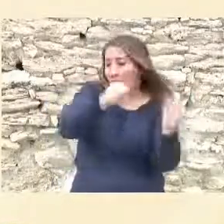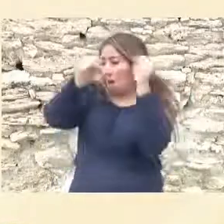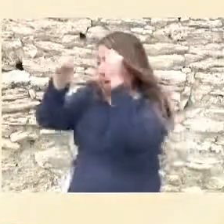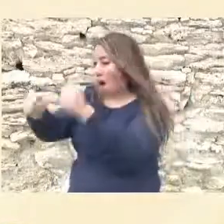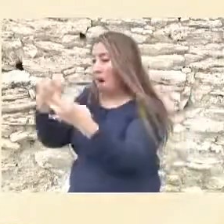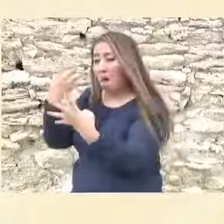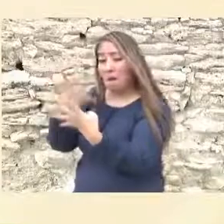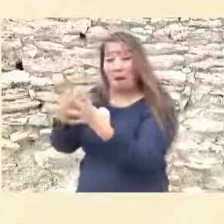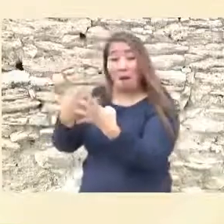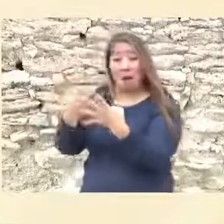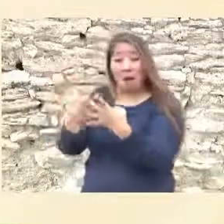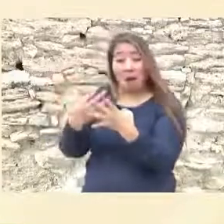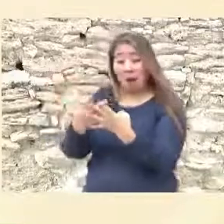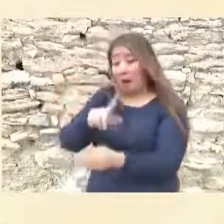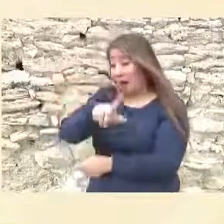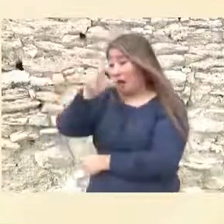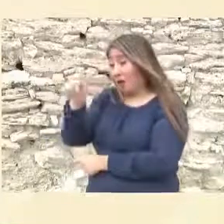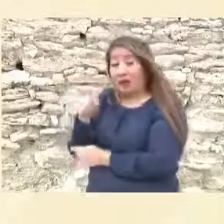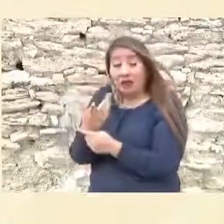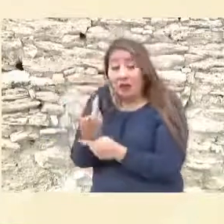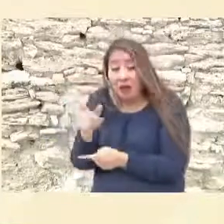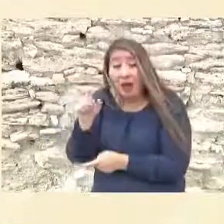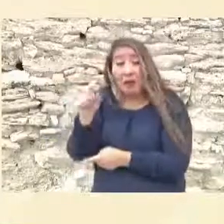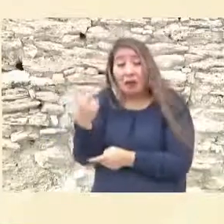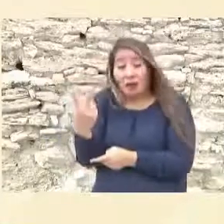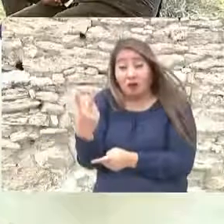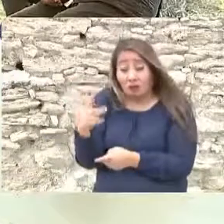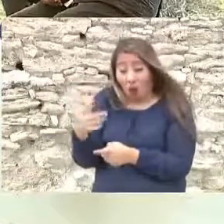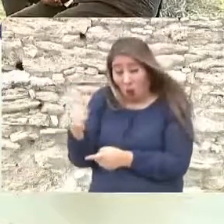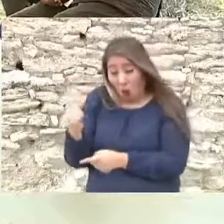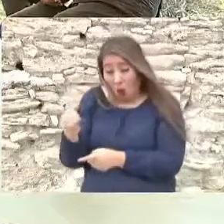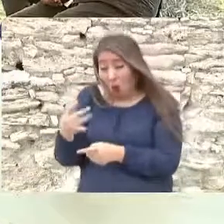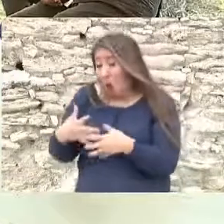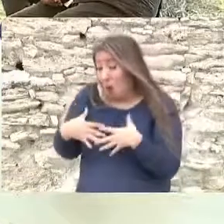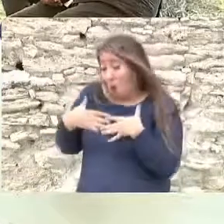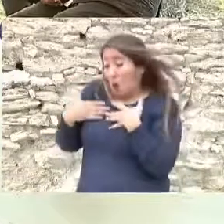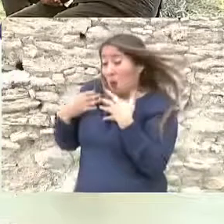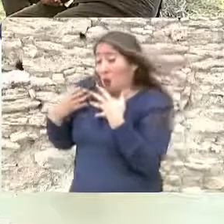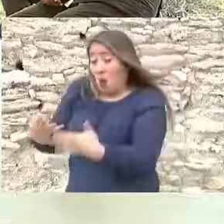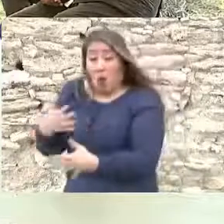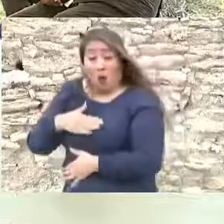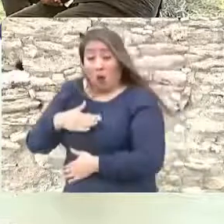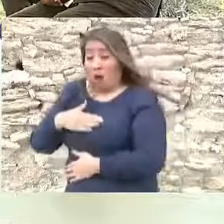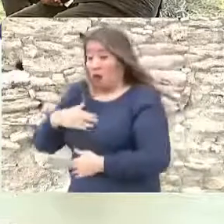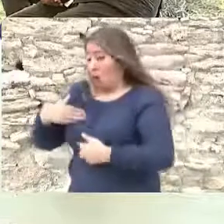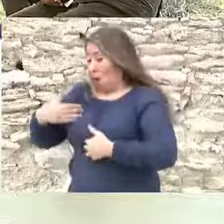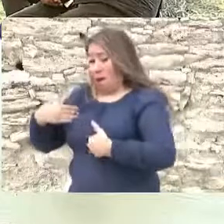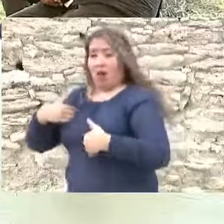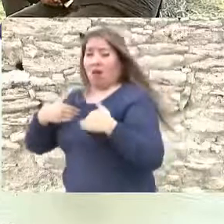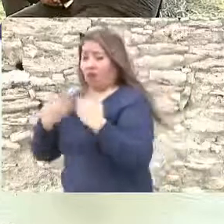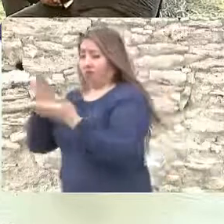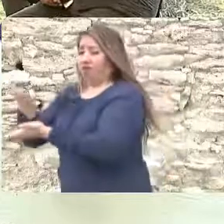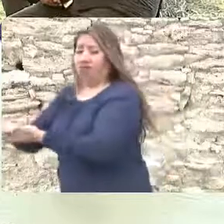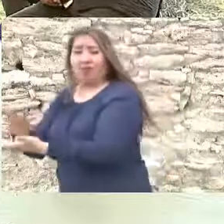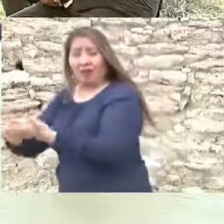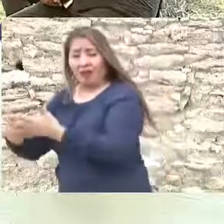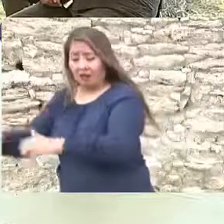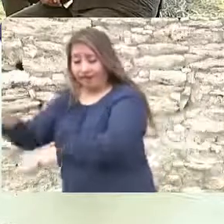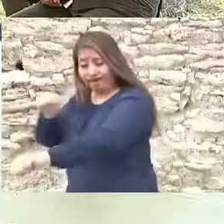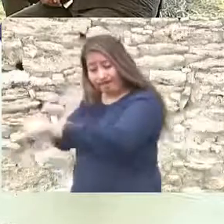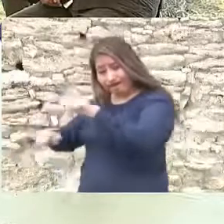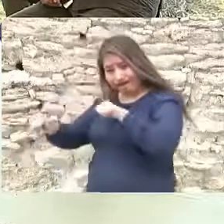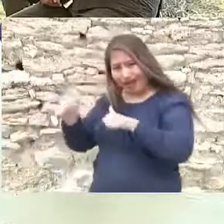lo supo, salió de su escondite el 22 de junio, ofreció su vida a sus perseguidores a cambio de la